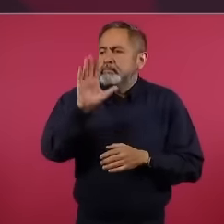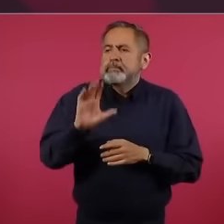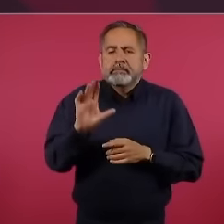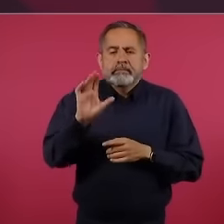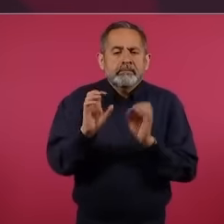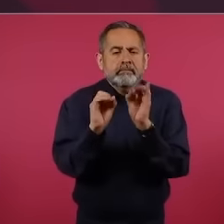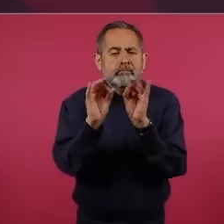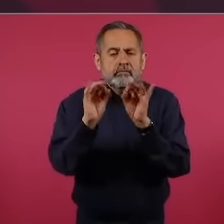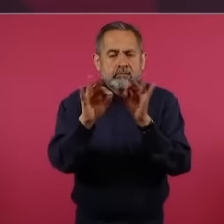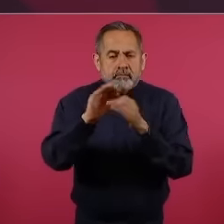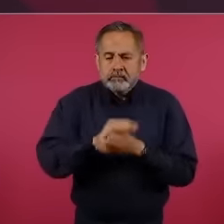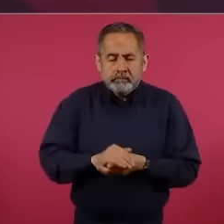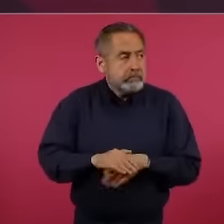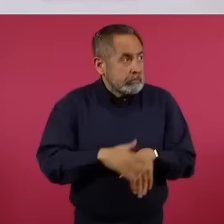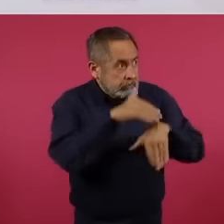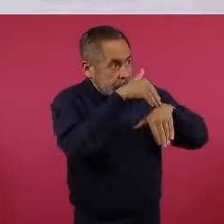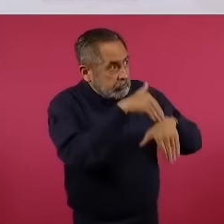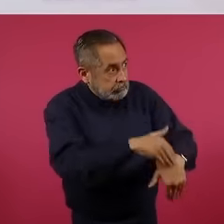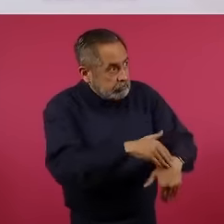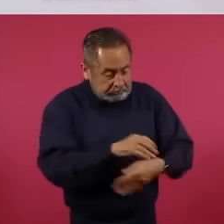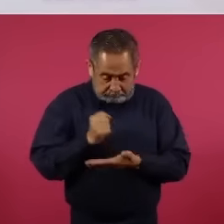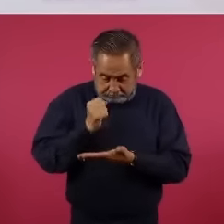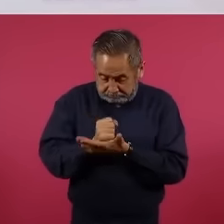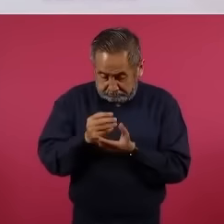de una minoría.